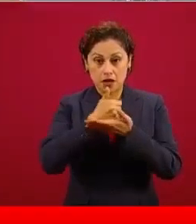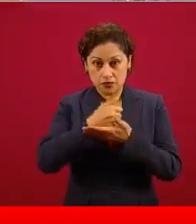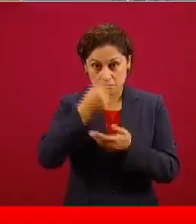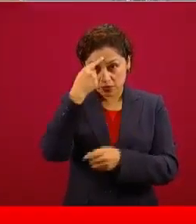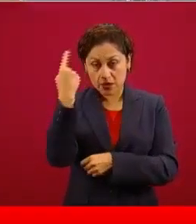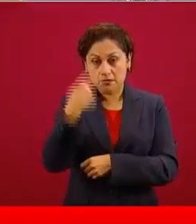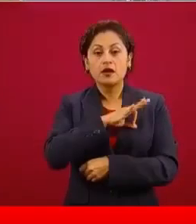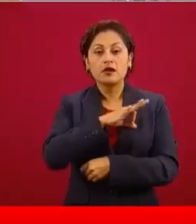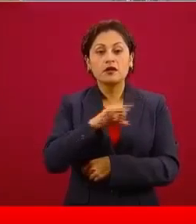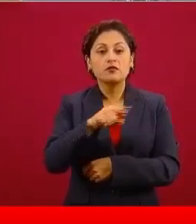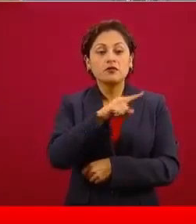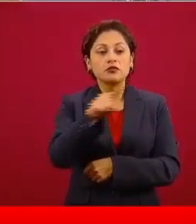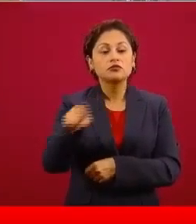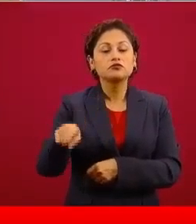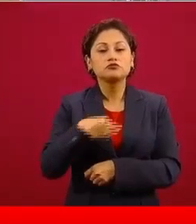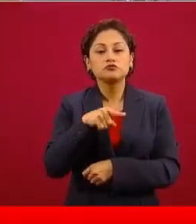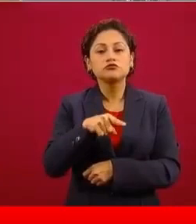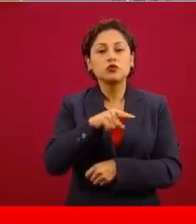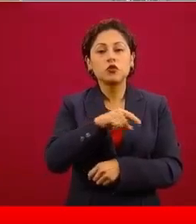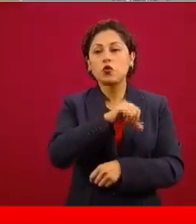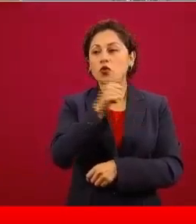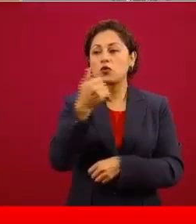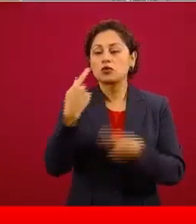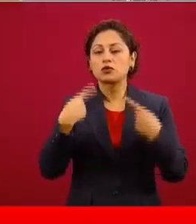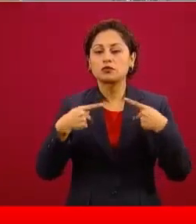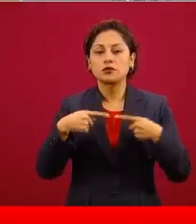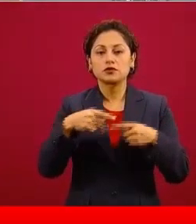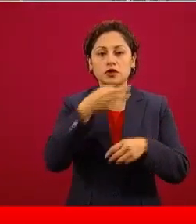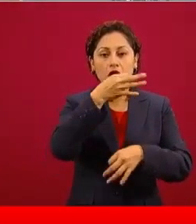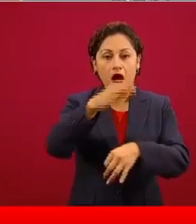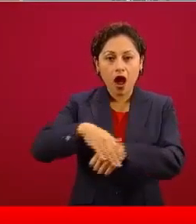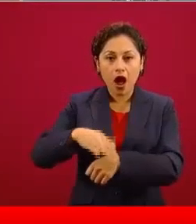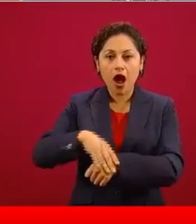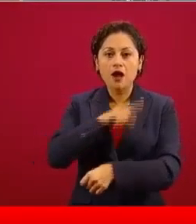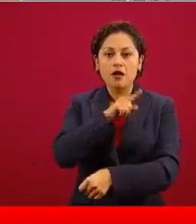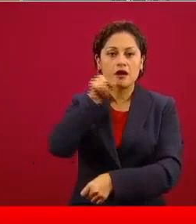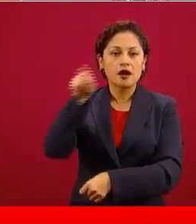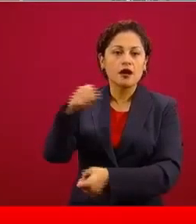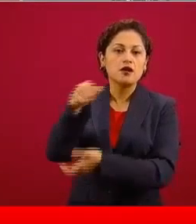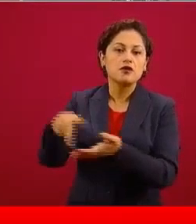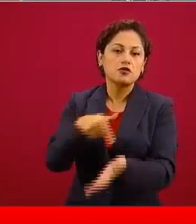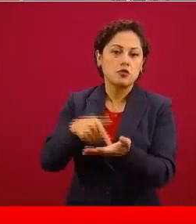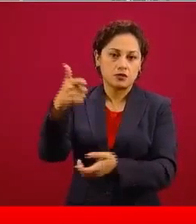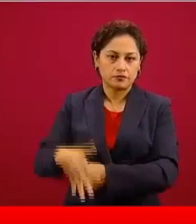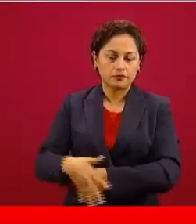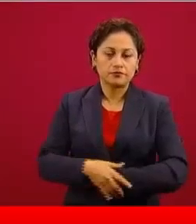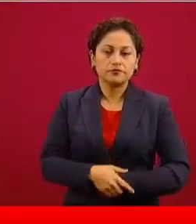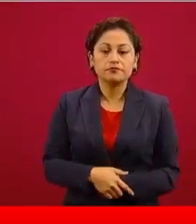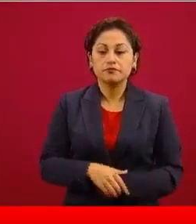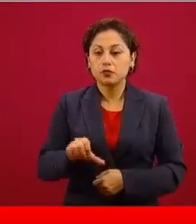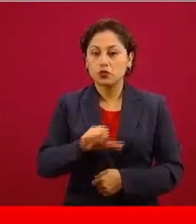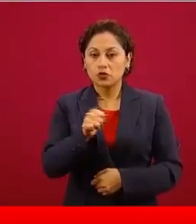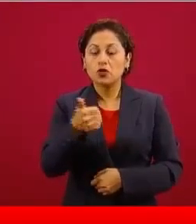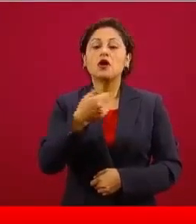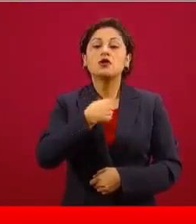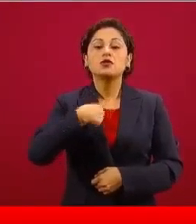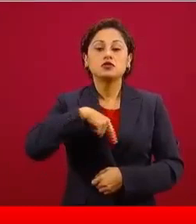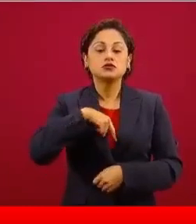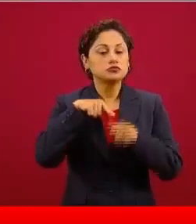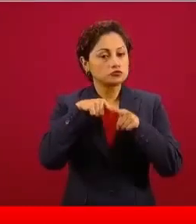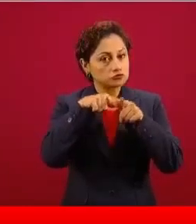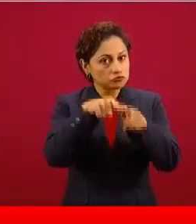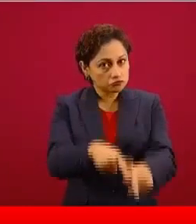para ir a cargar combustible. Seguimos con las verificaciones en todo el país. Ustedes